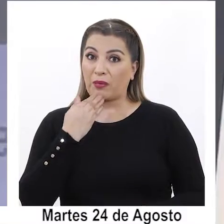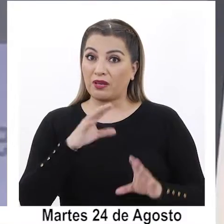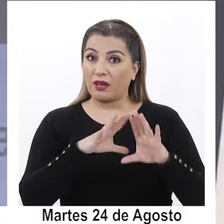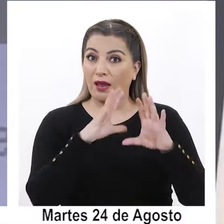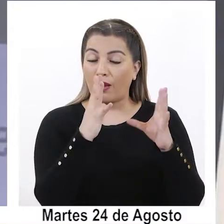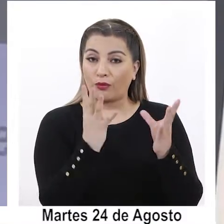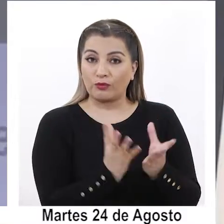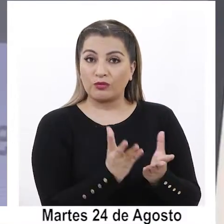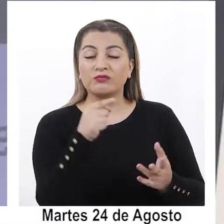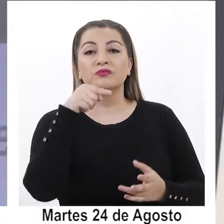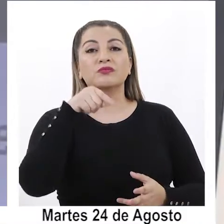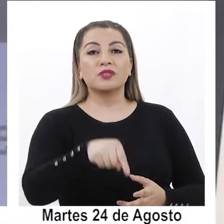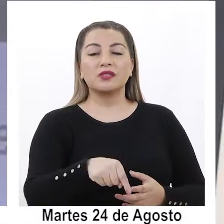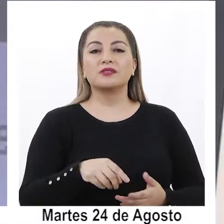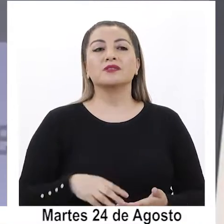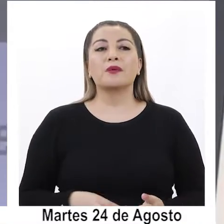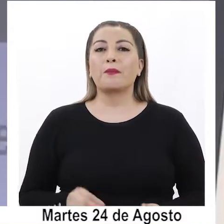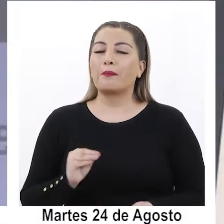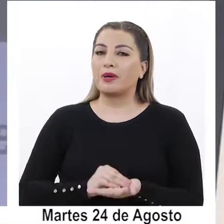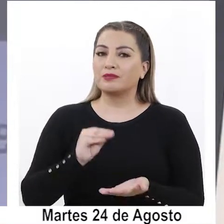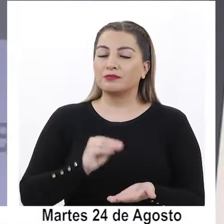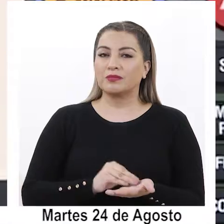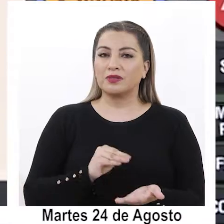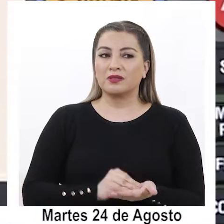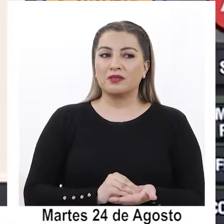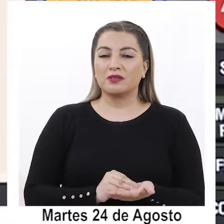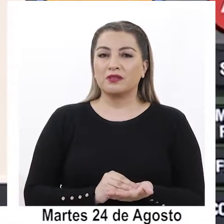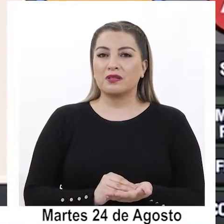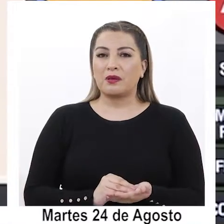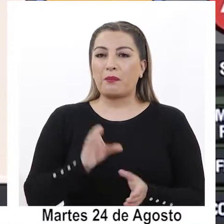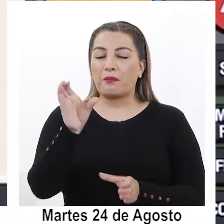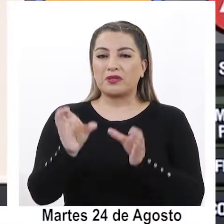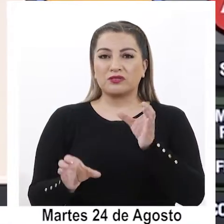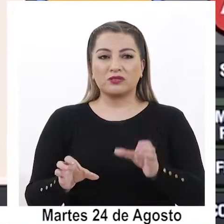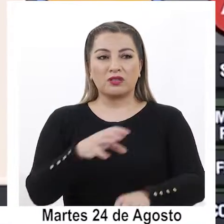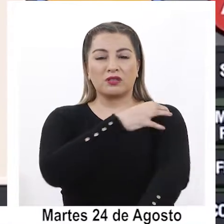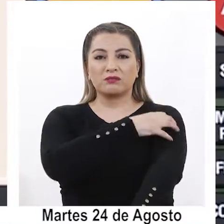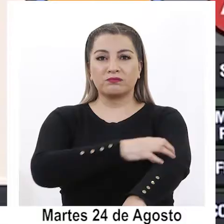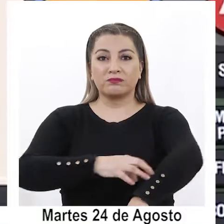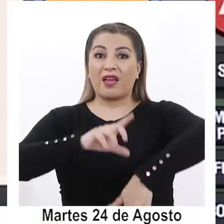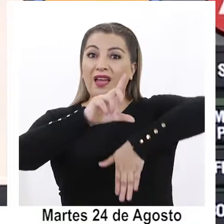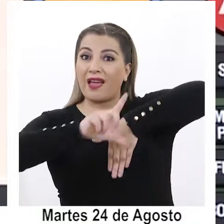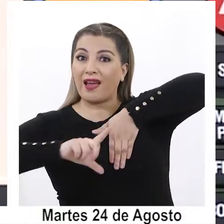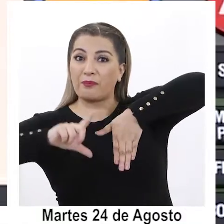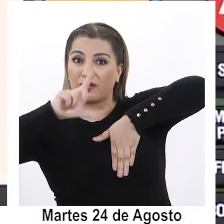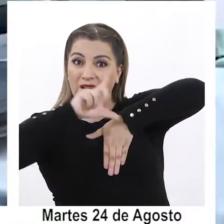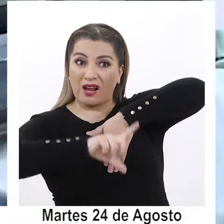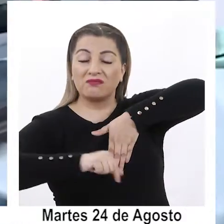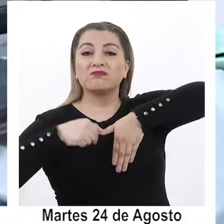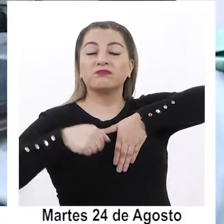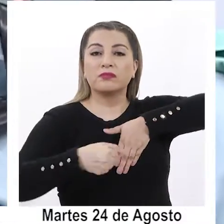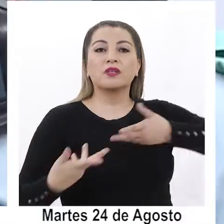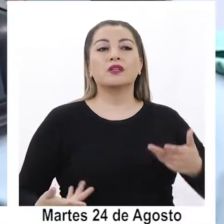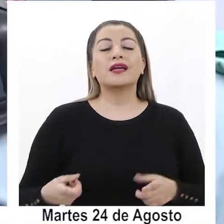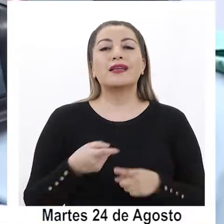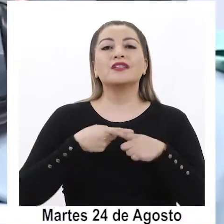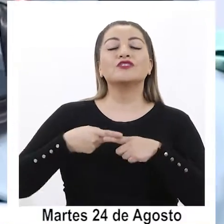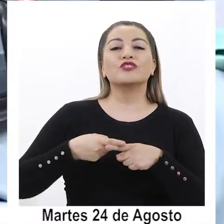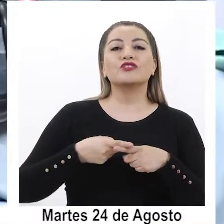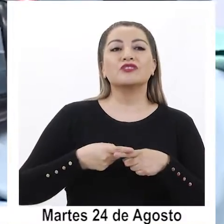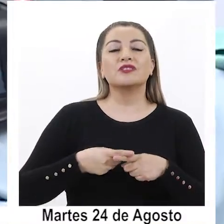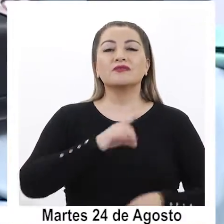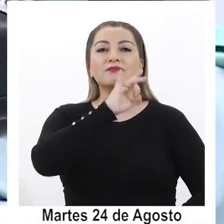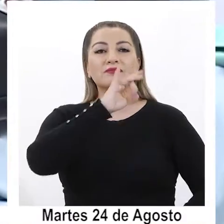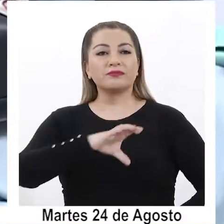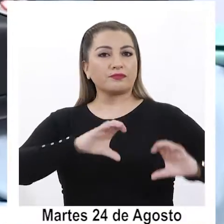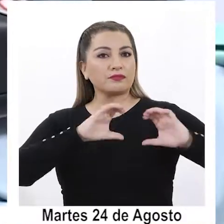aunque con una afectación mayor en regiones emergentes como América Latina. Desde la Sociedad Chilena de